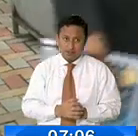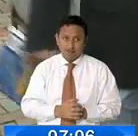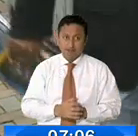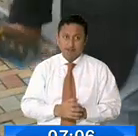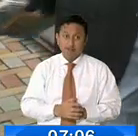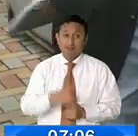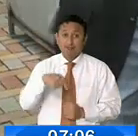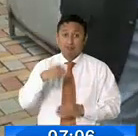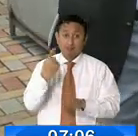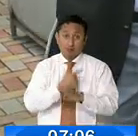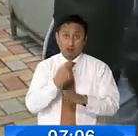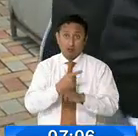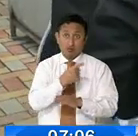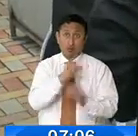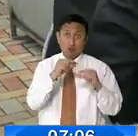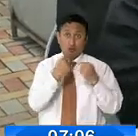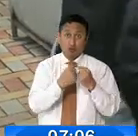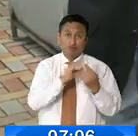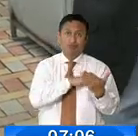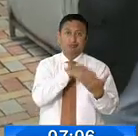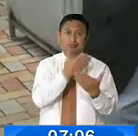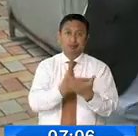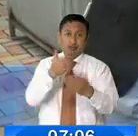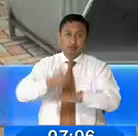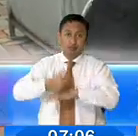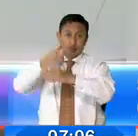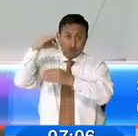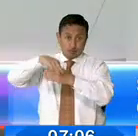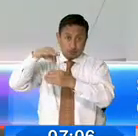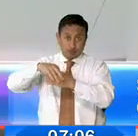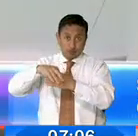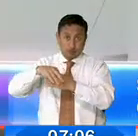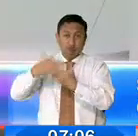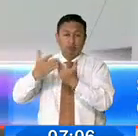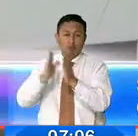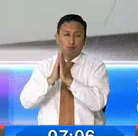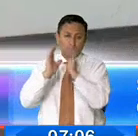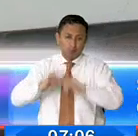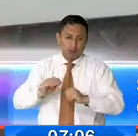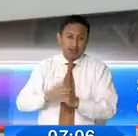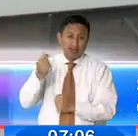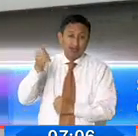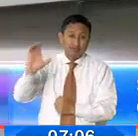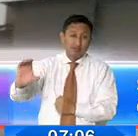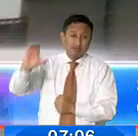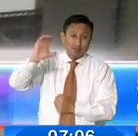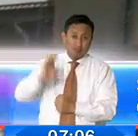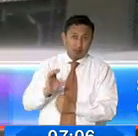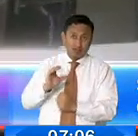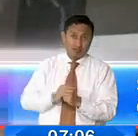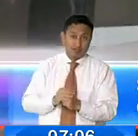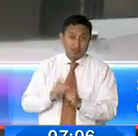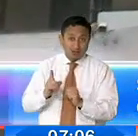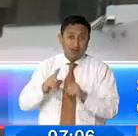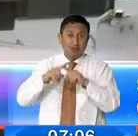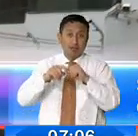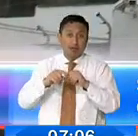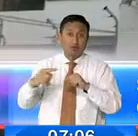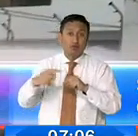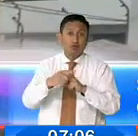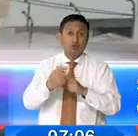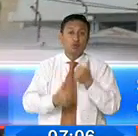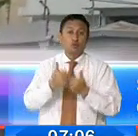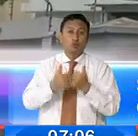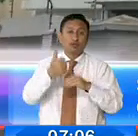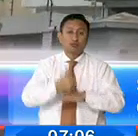sería la primera vez que este partido tiene que acudir al Tribunal Contencioso para poder acceder a esos recursos que varía, de acuerdo al número de